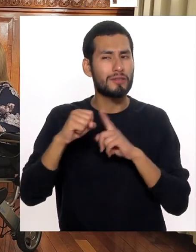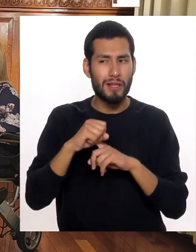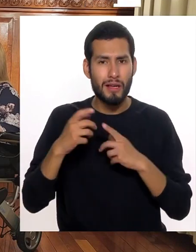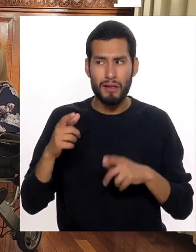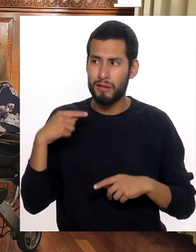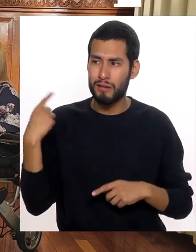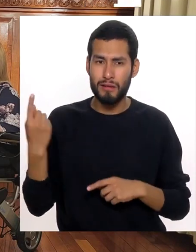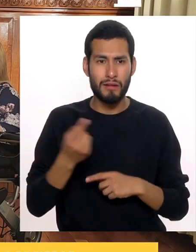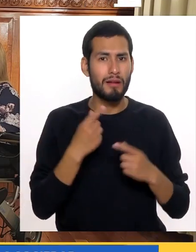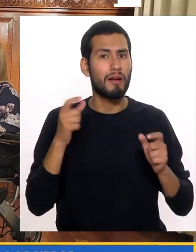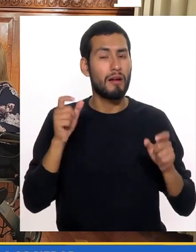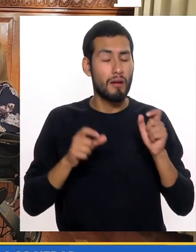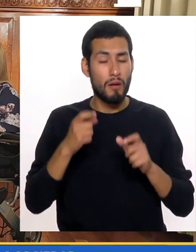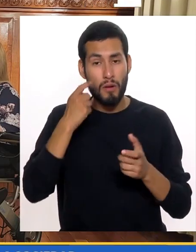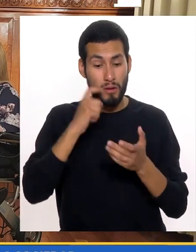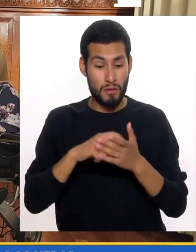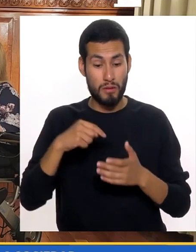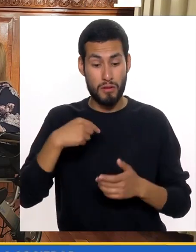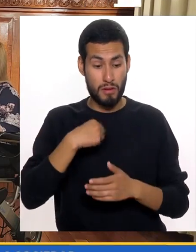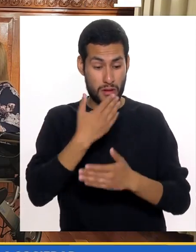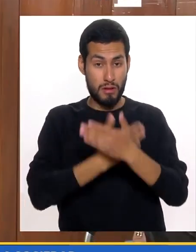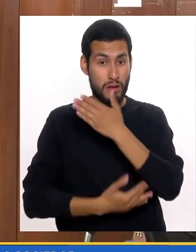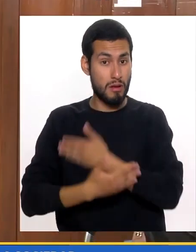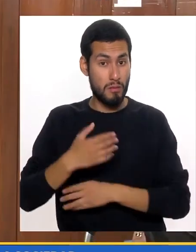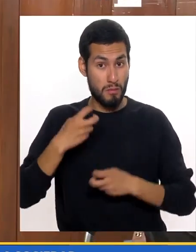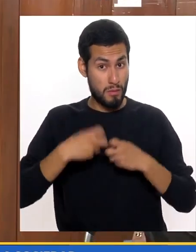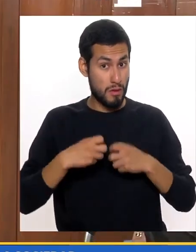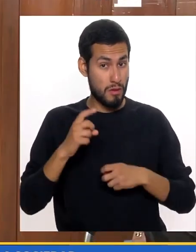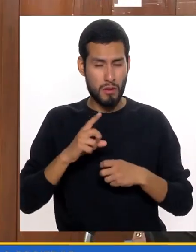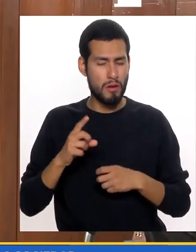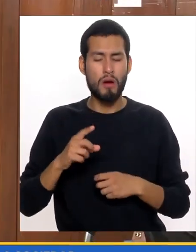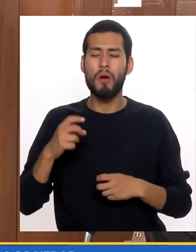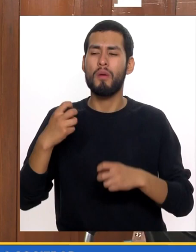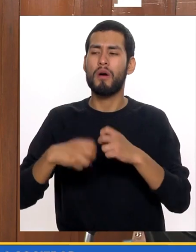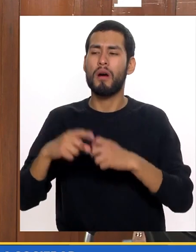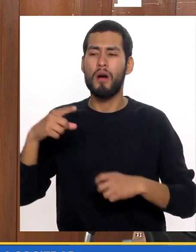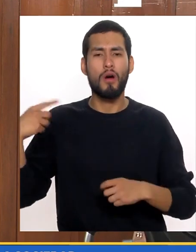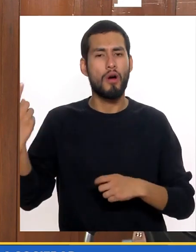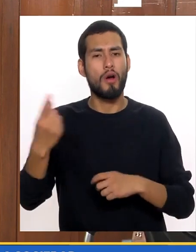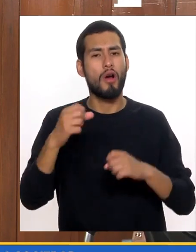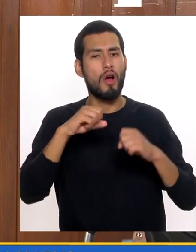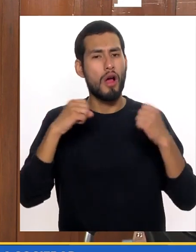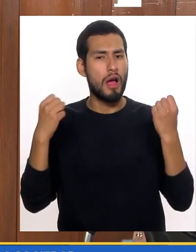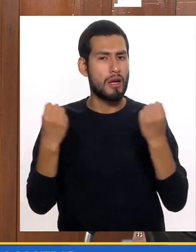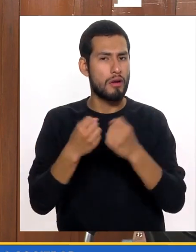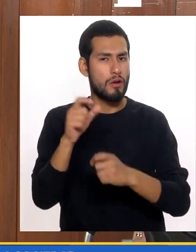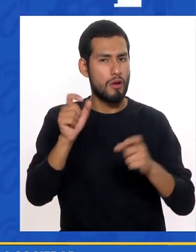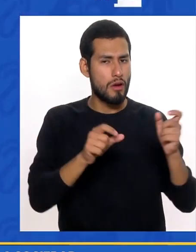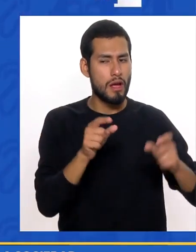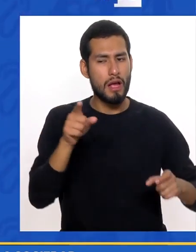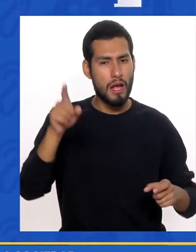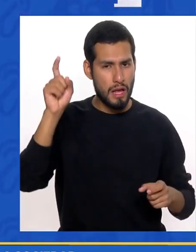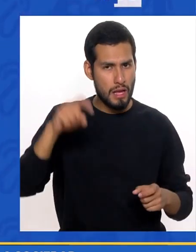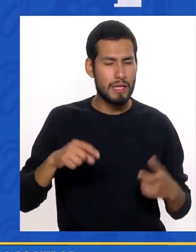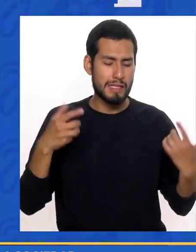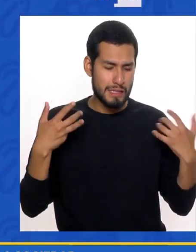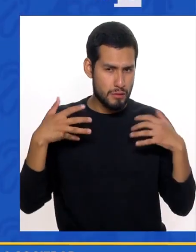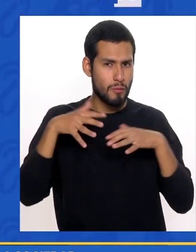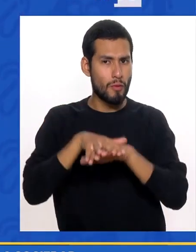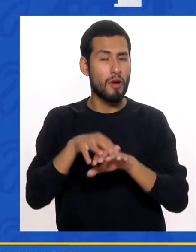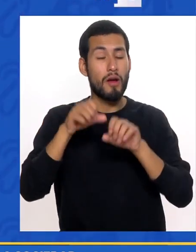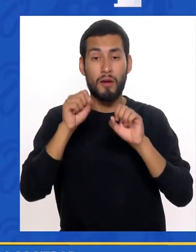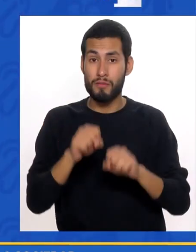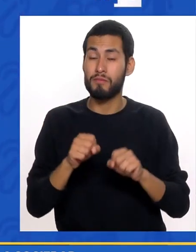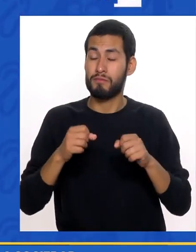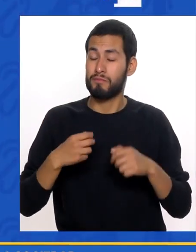época social Donde nos hemos dado cuenta Que nosotros No somos el problema El problema Es la sociedad La sociedad Tiene que